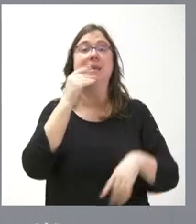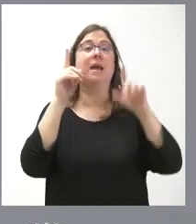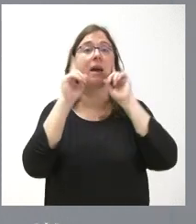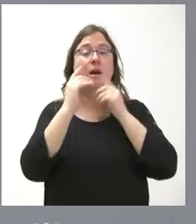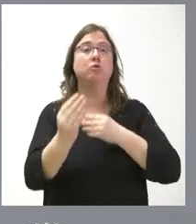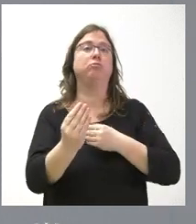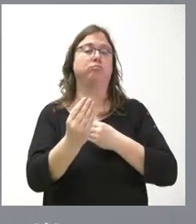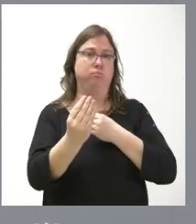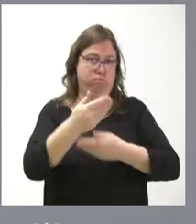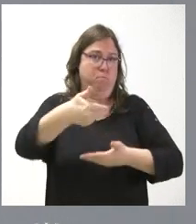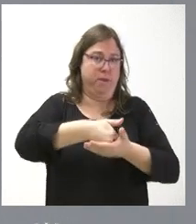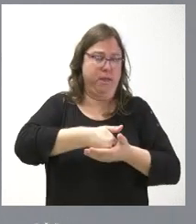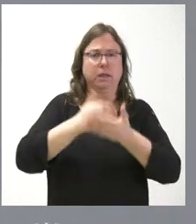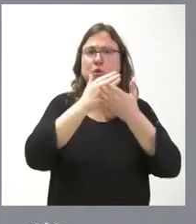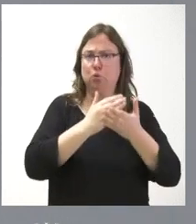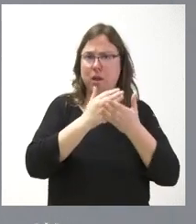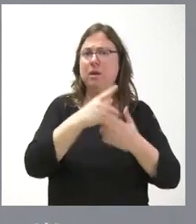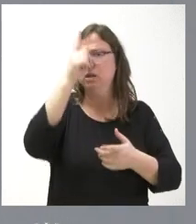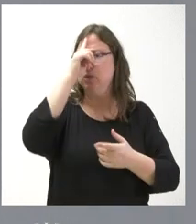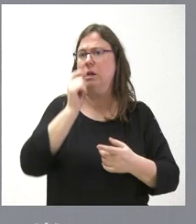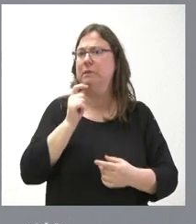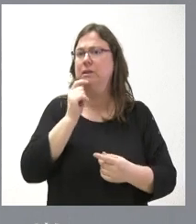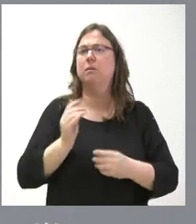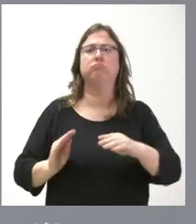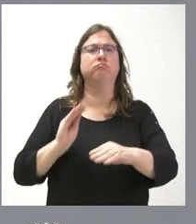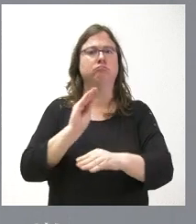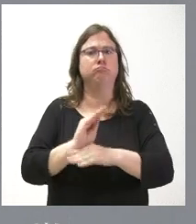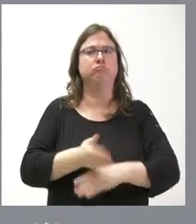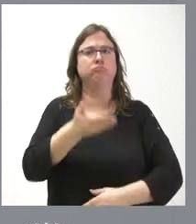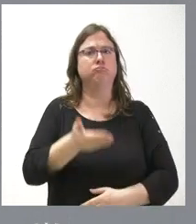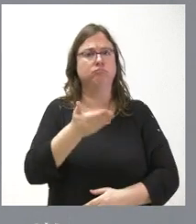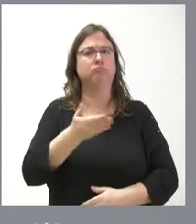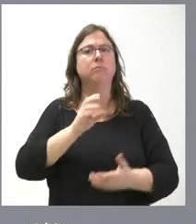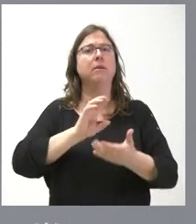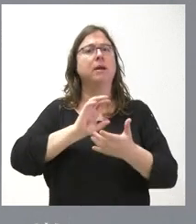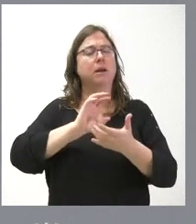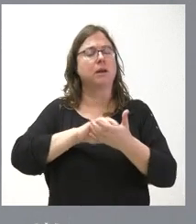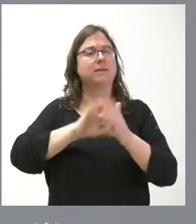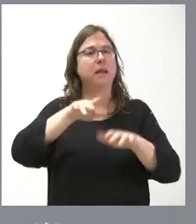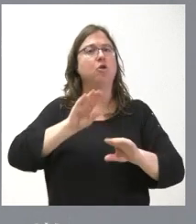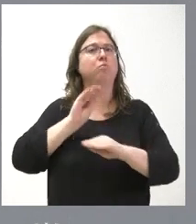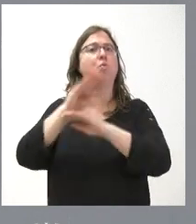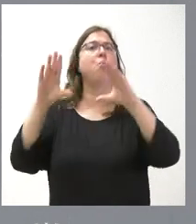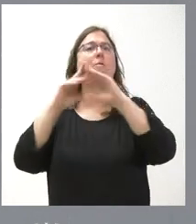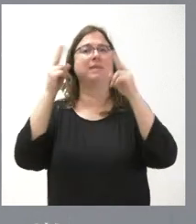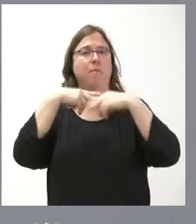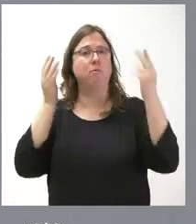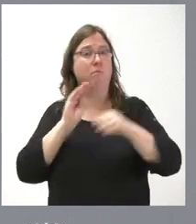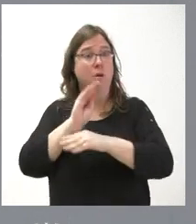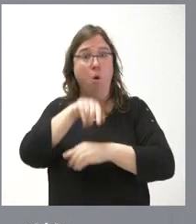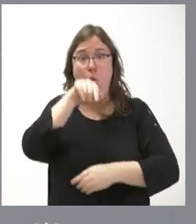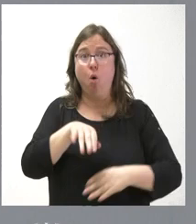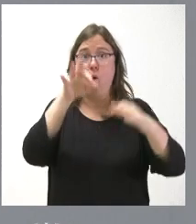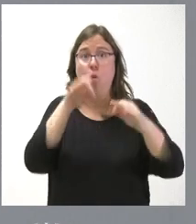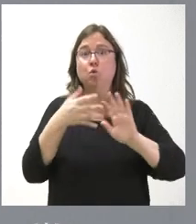estudiaríamos. Saben ustedes que además hay una aportación económica muy relevante de la Junta de Castilla y de las universidades públicas para hacer inversiones. Hoy estamos hablando precisamente